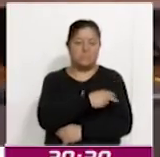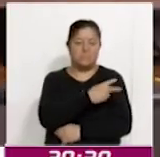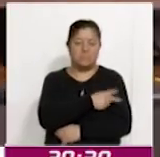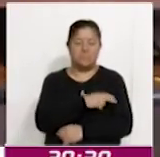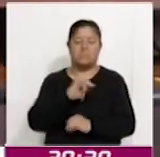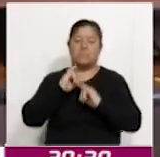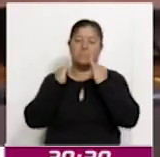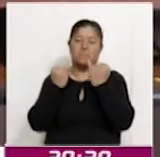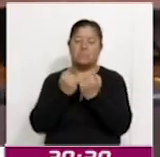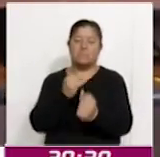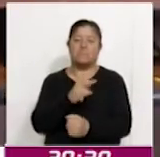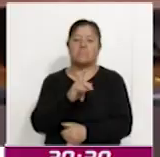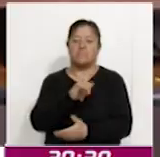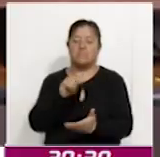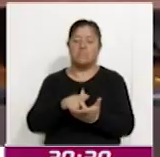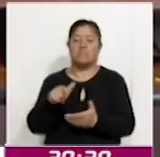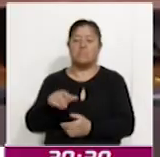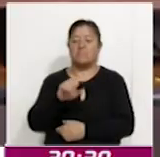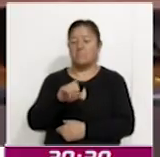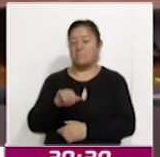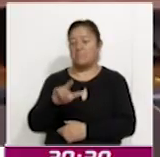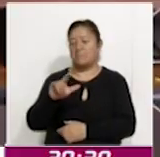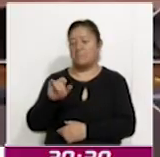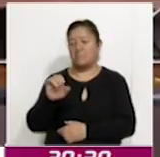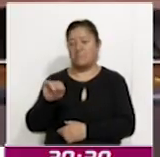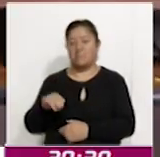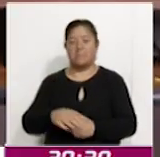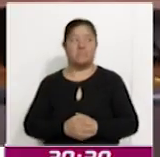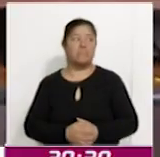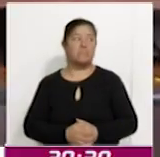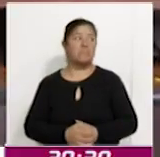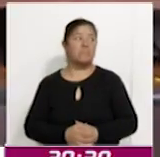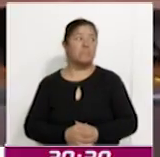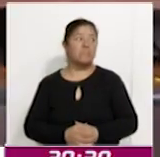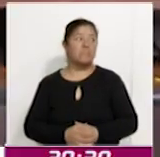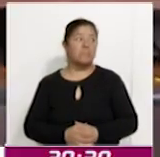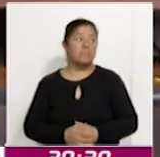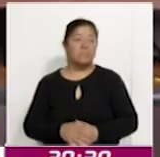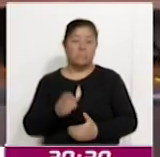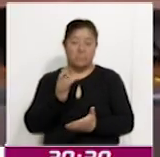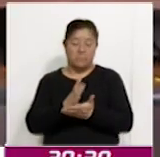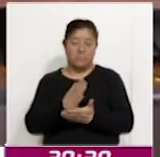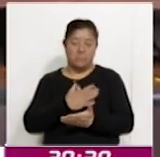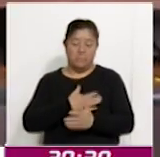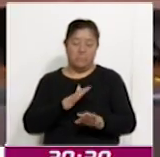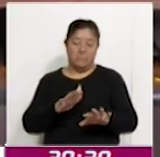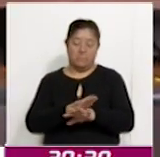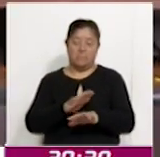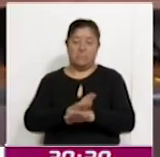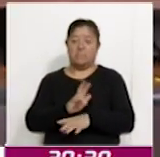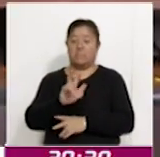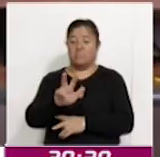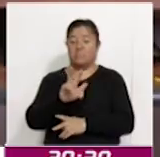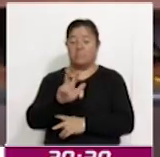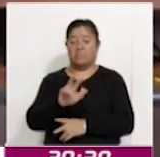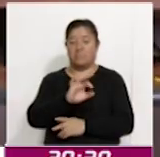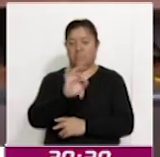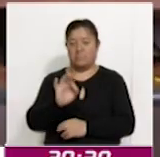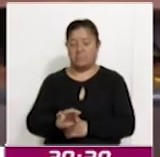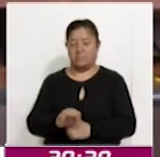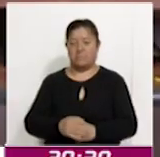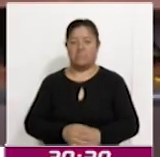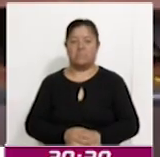Junta Local, Eilén Sacaula Cárdenas. Solo hemos podido canjear el 18%, esto significa